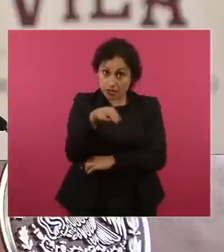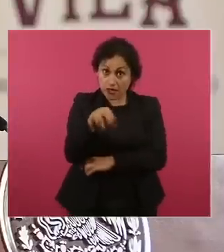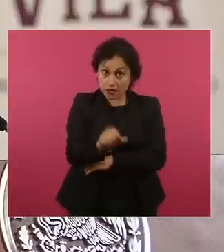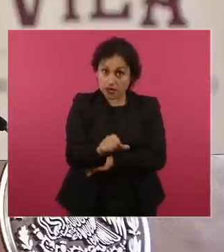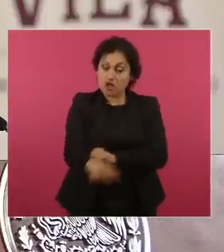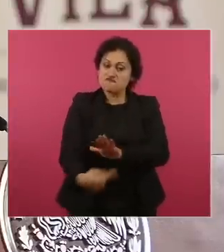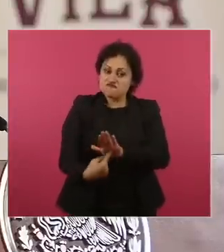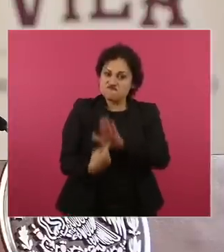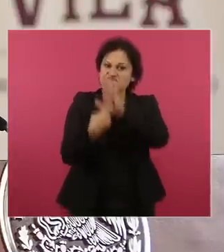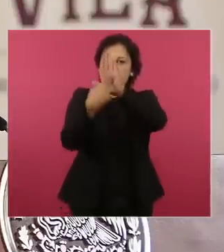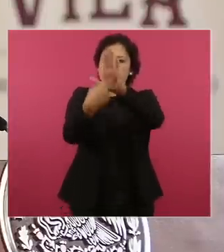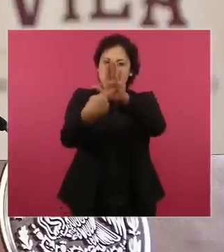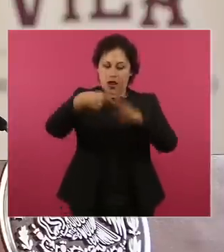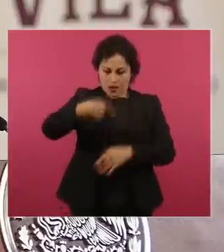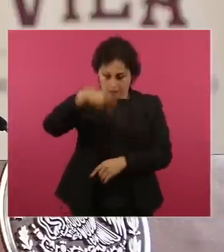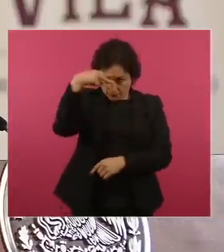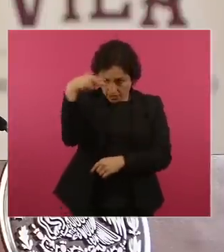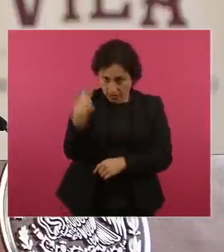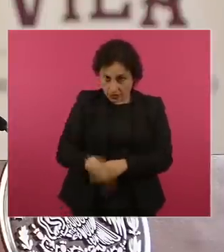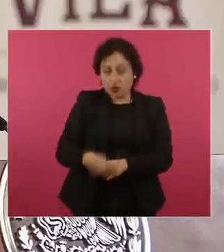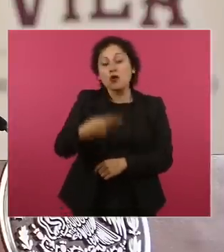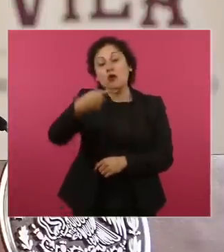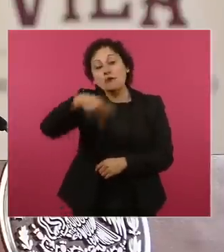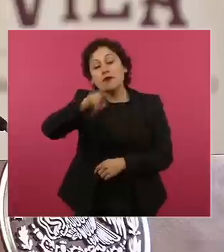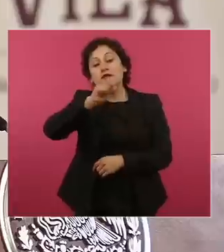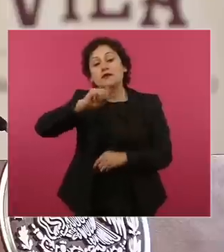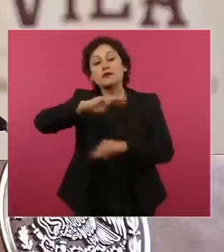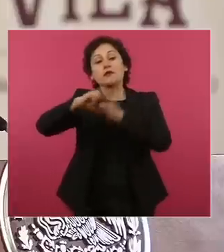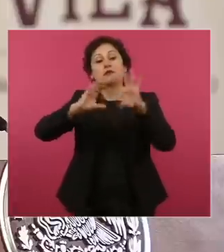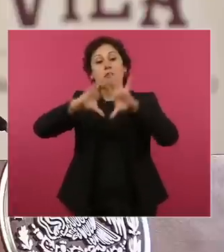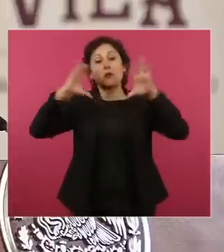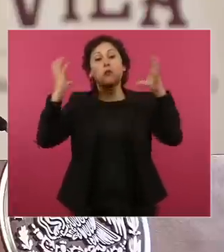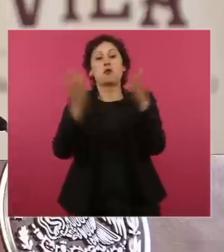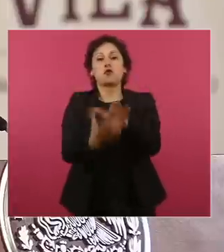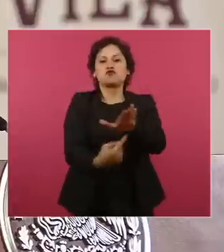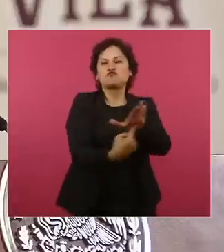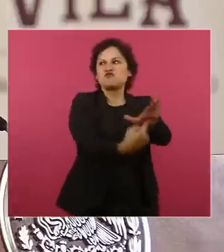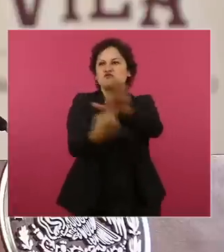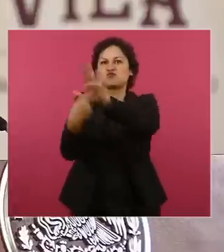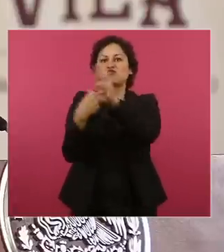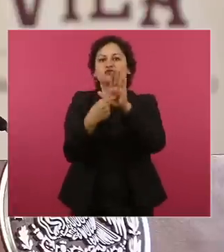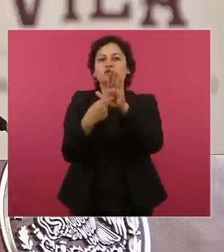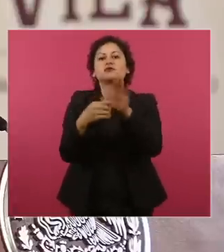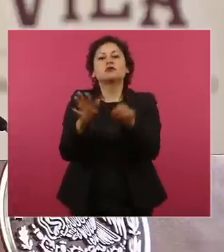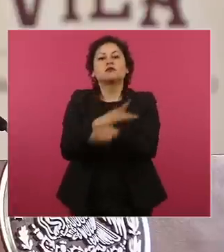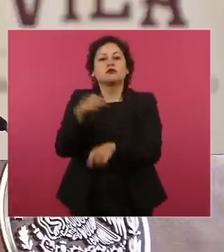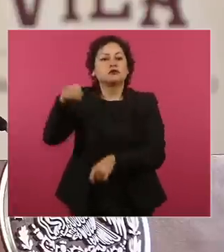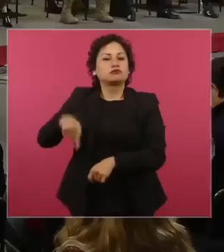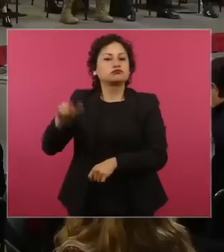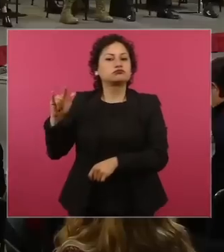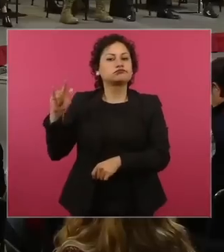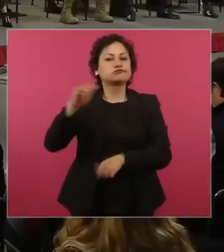sino en el mundo entero, porque recordemos que la primera siempre será la primera.